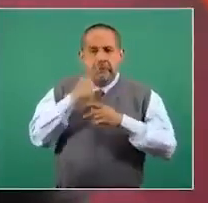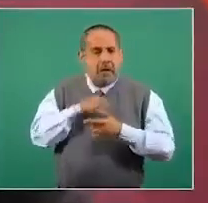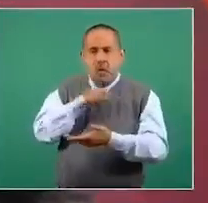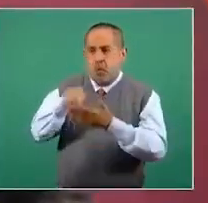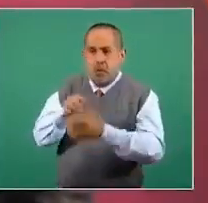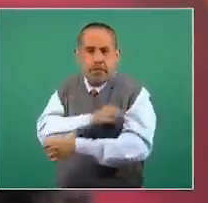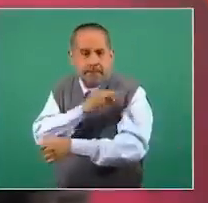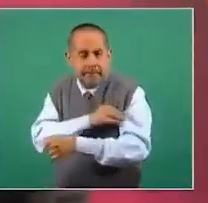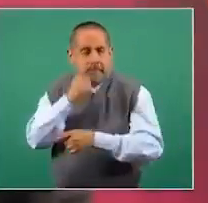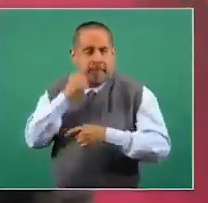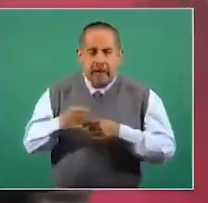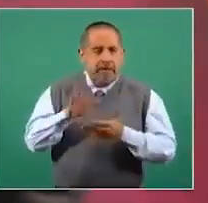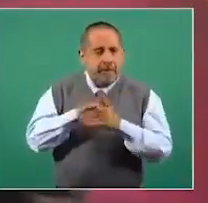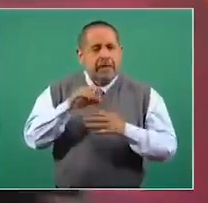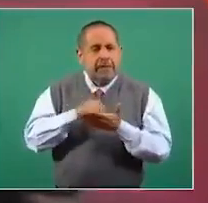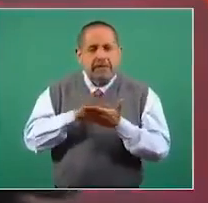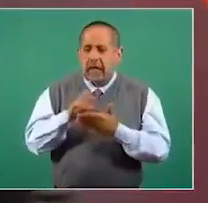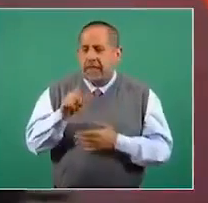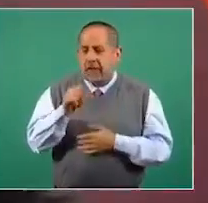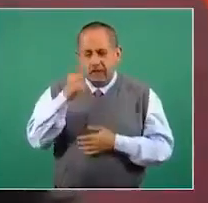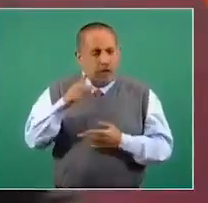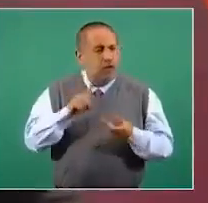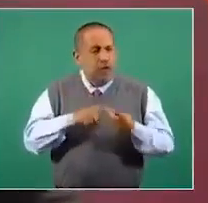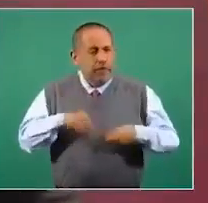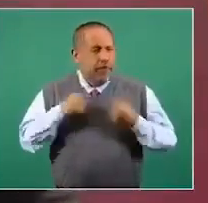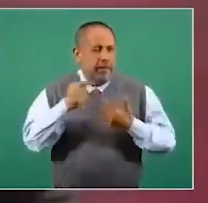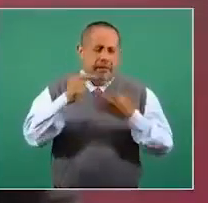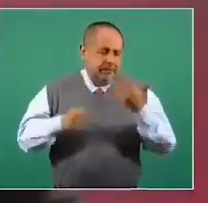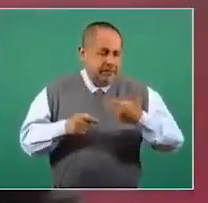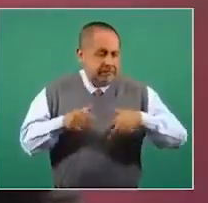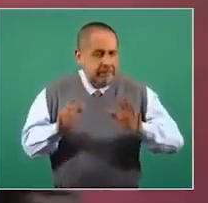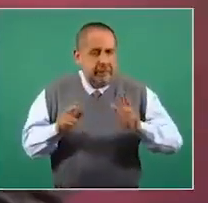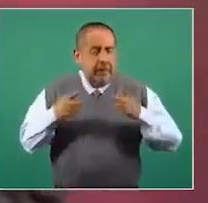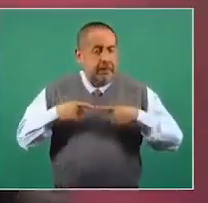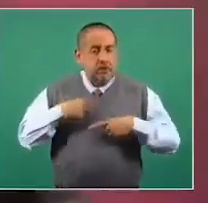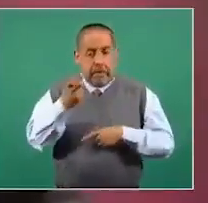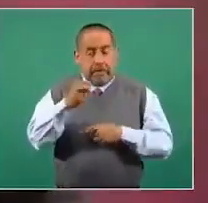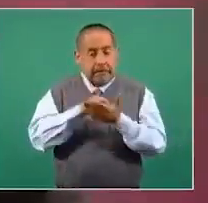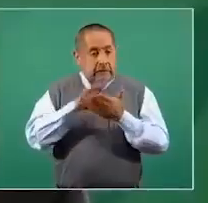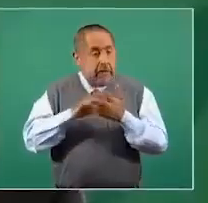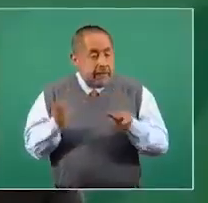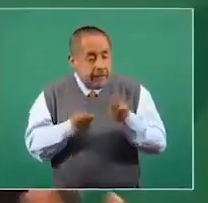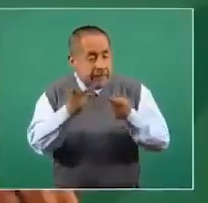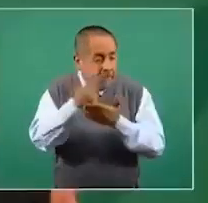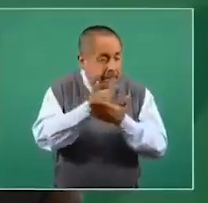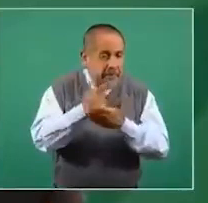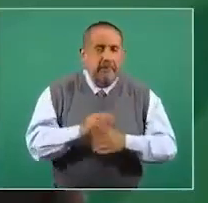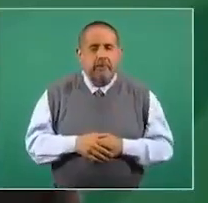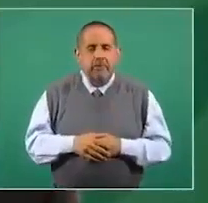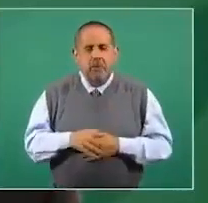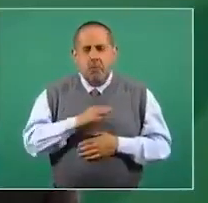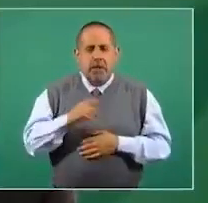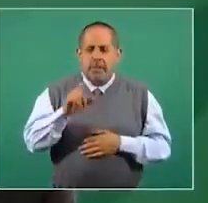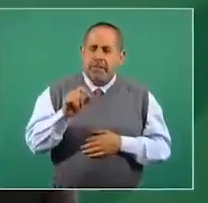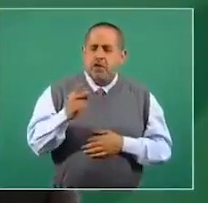vacunación y para actualizar los datos de sitio de residencia y condición vital de las personas. Para eso se hicieron las encuestas. Y tenemos entre un